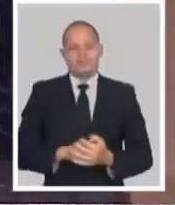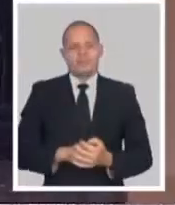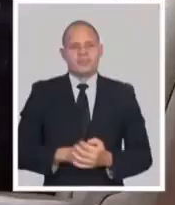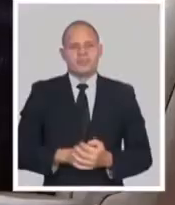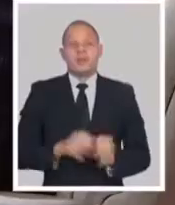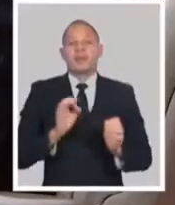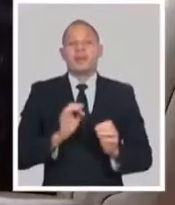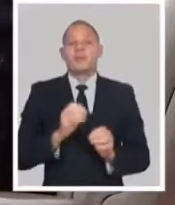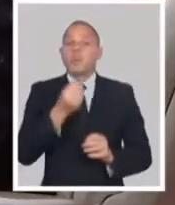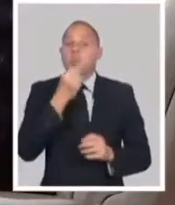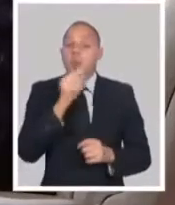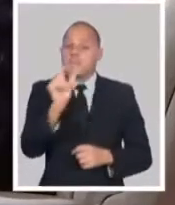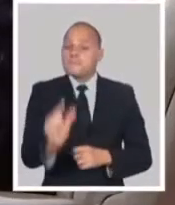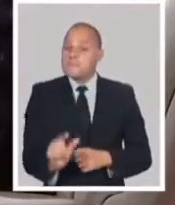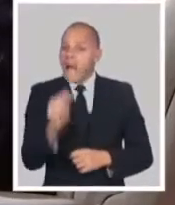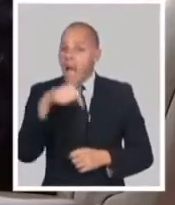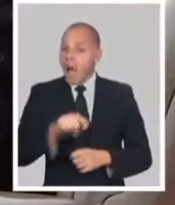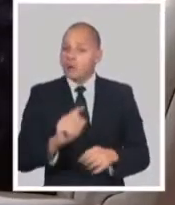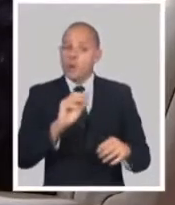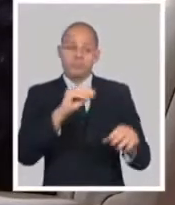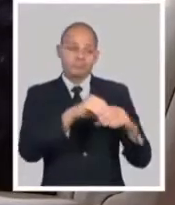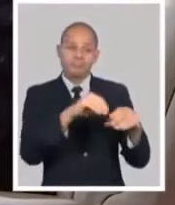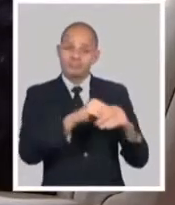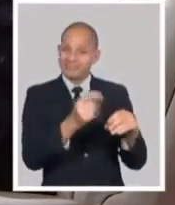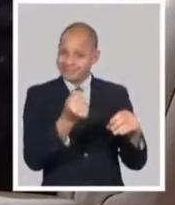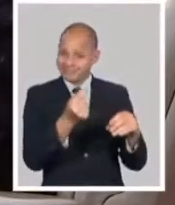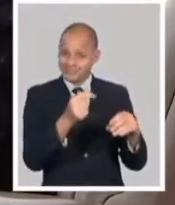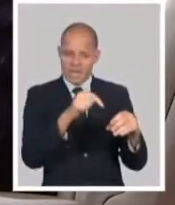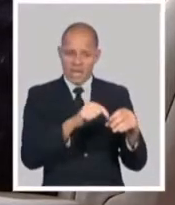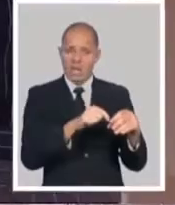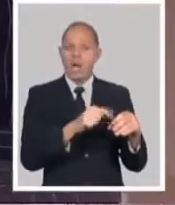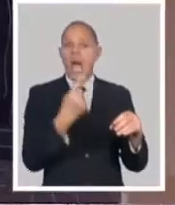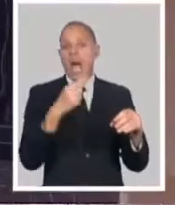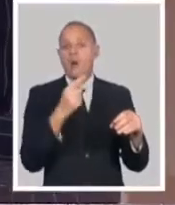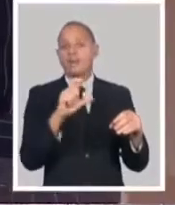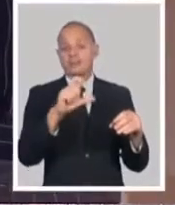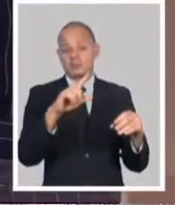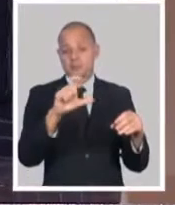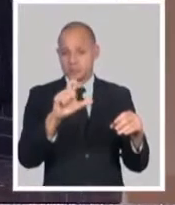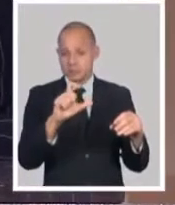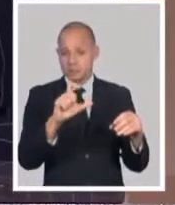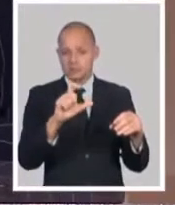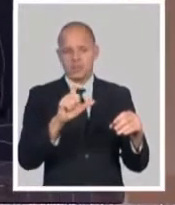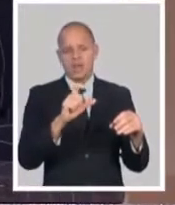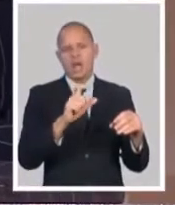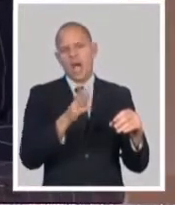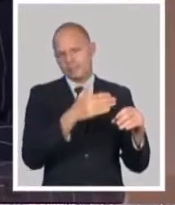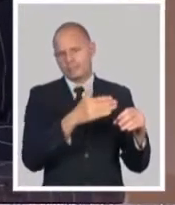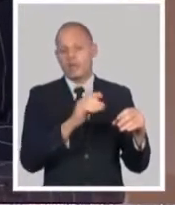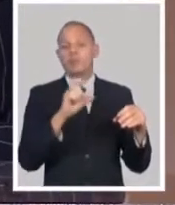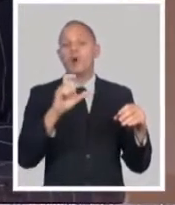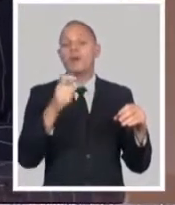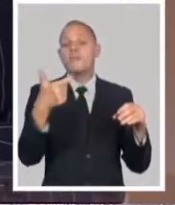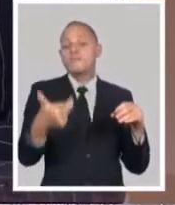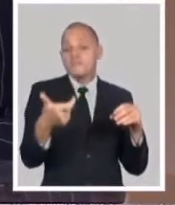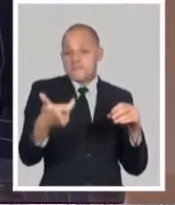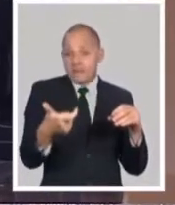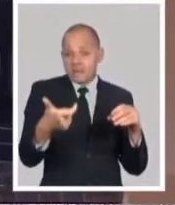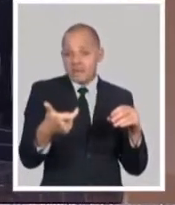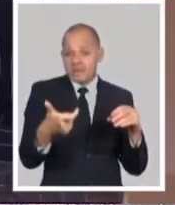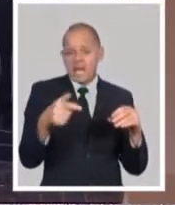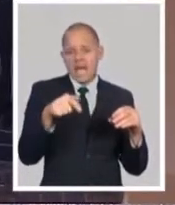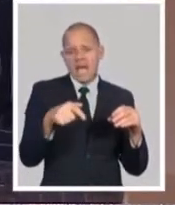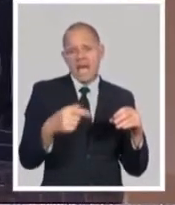Las cuentas bancarias que hoy están en CUP, que es la moneda nacional, no tienen ninguna incidencia sobre